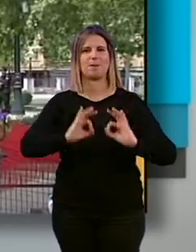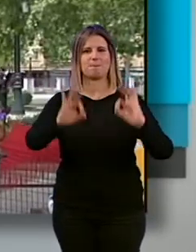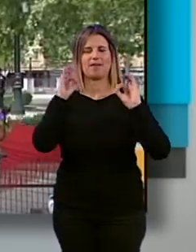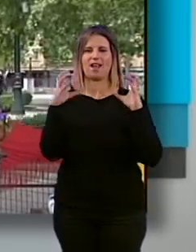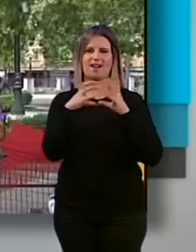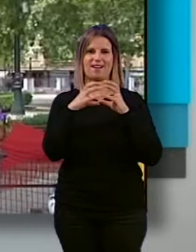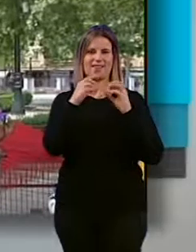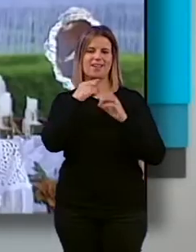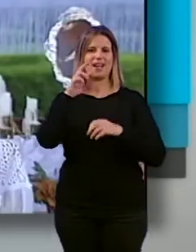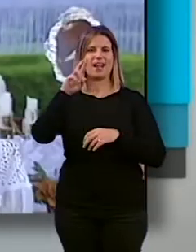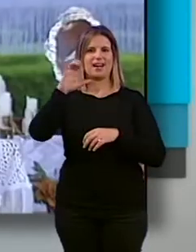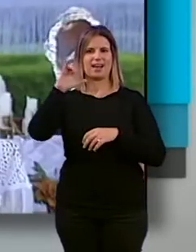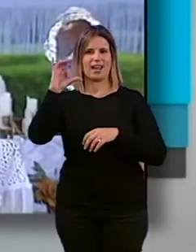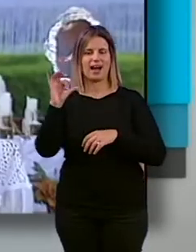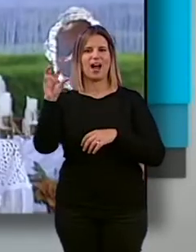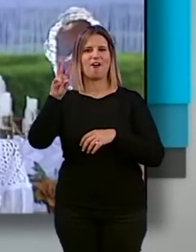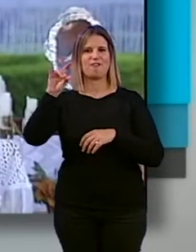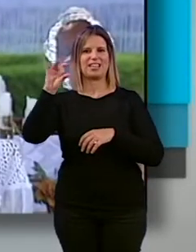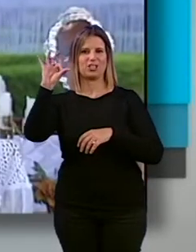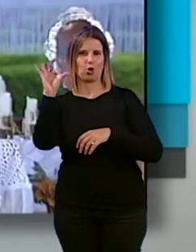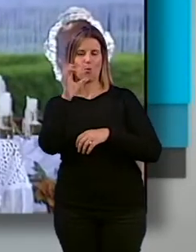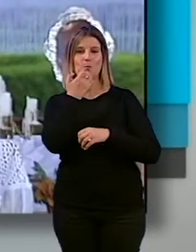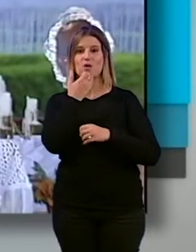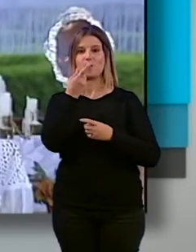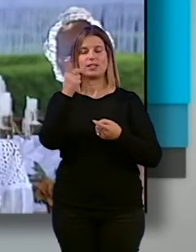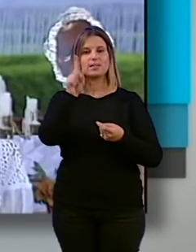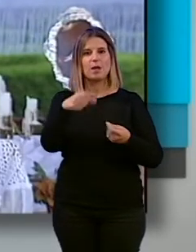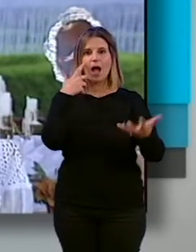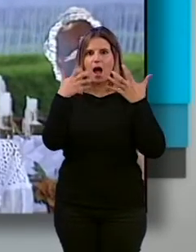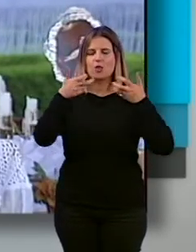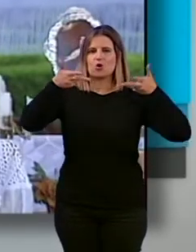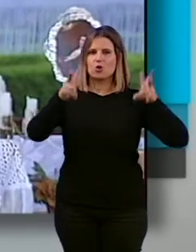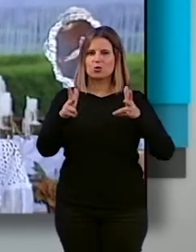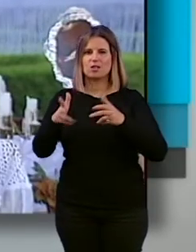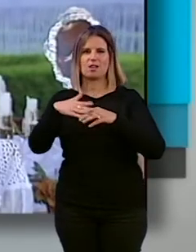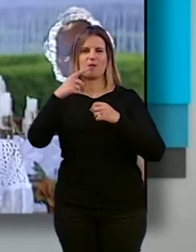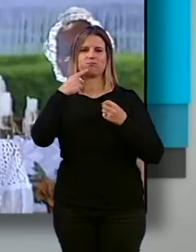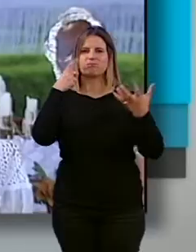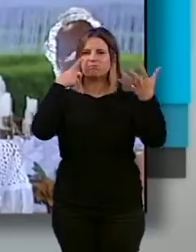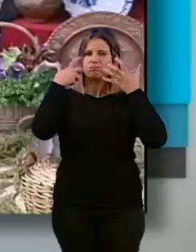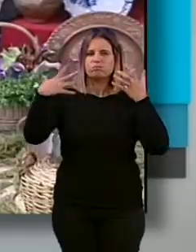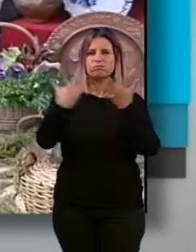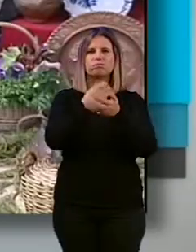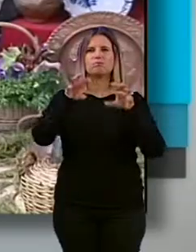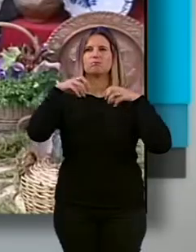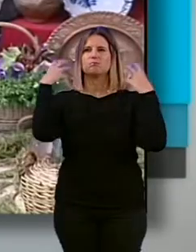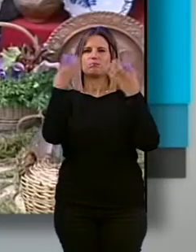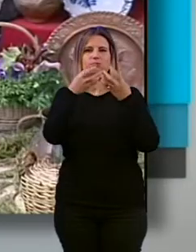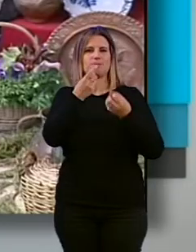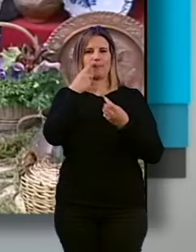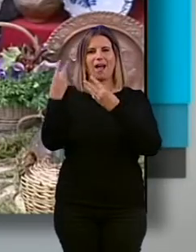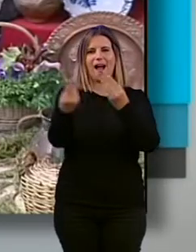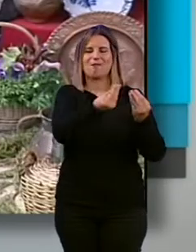granadina como la reja o el luito, entre otras. Así como que los adornos, sillas, veladores o cornucopias contribuyan a crear un ambiente